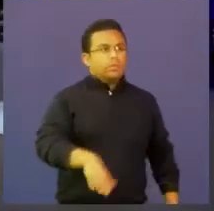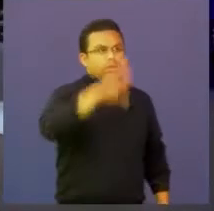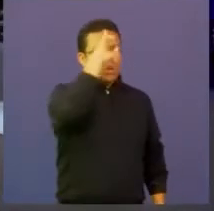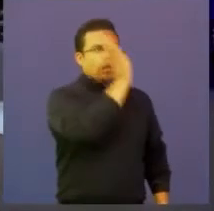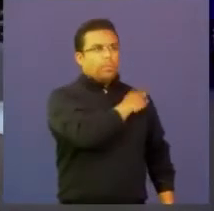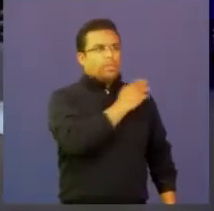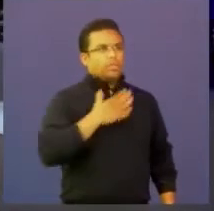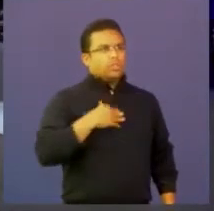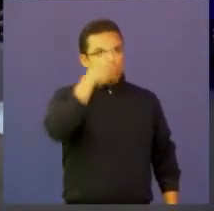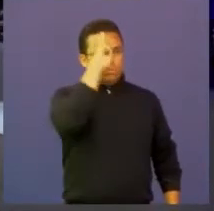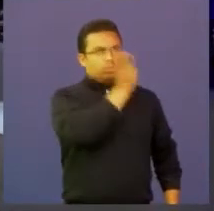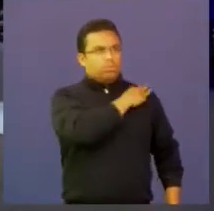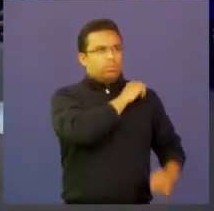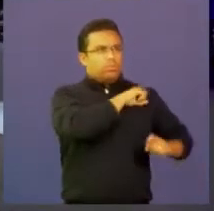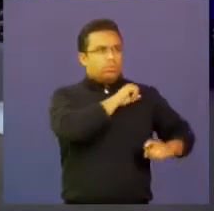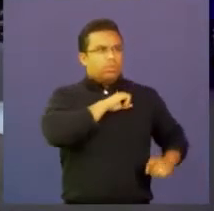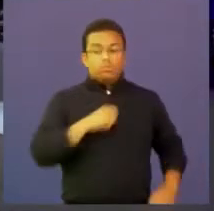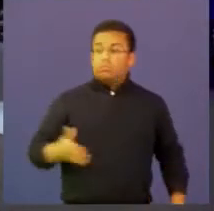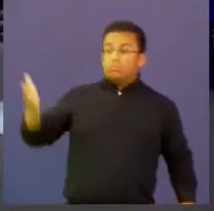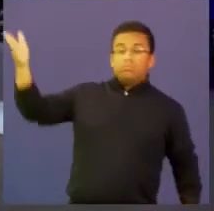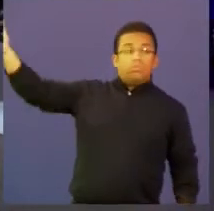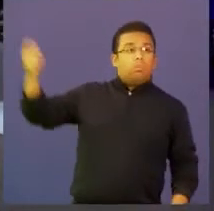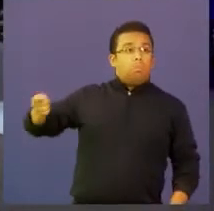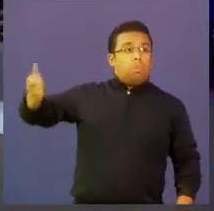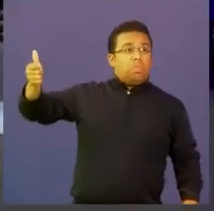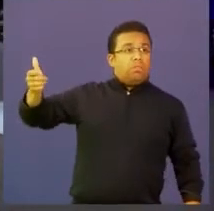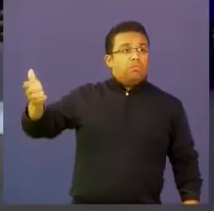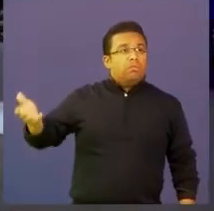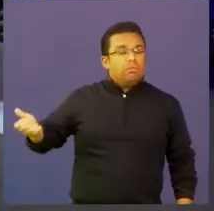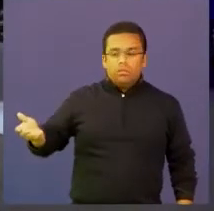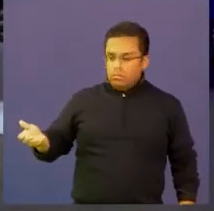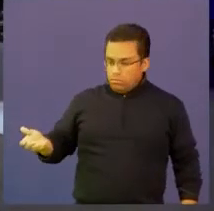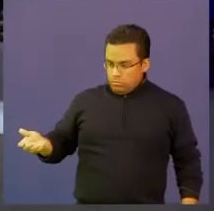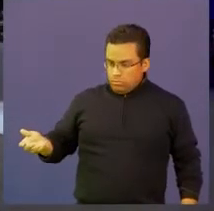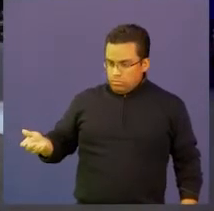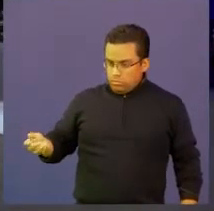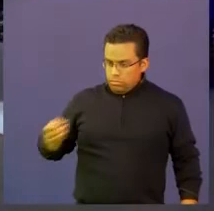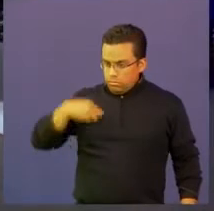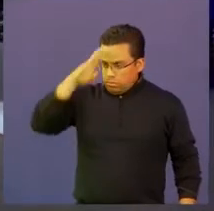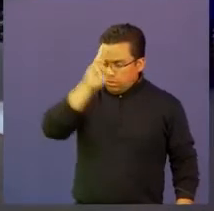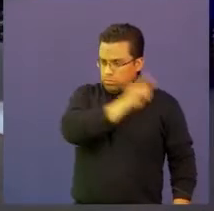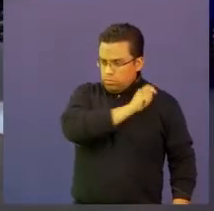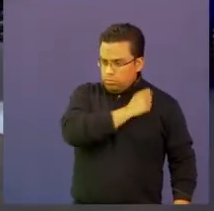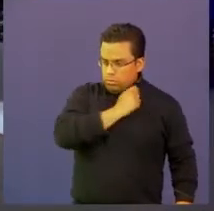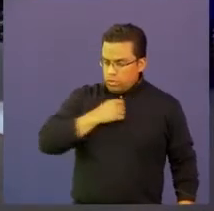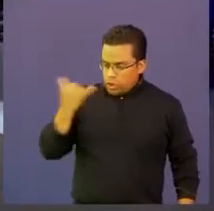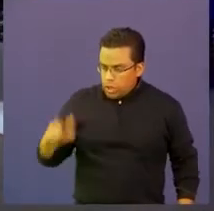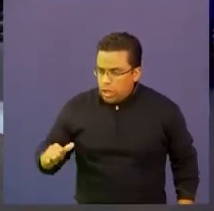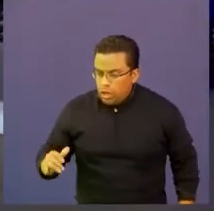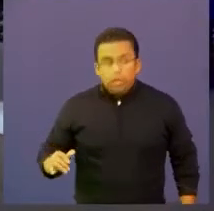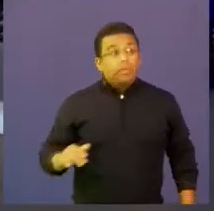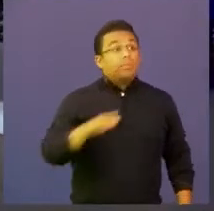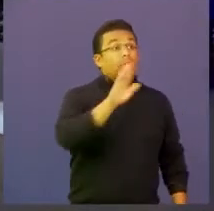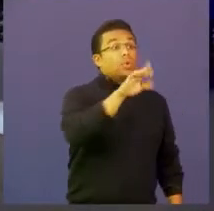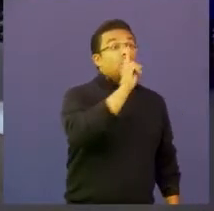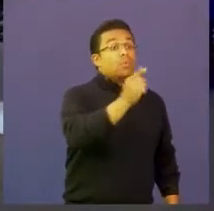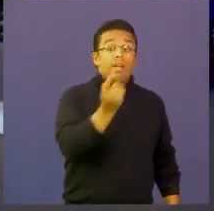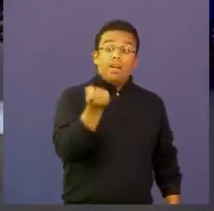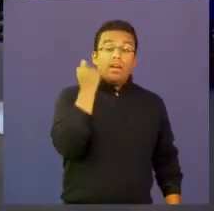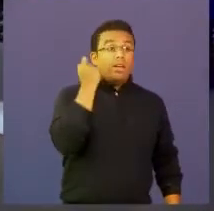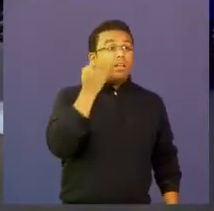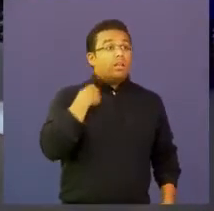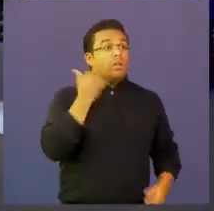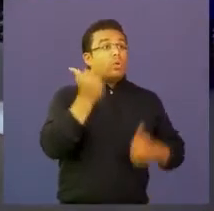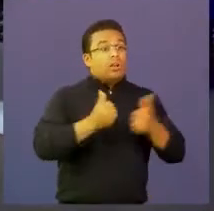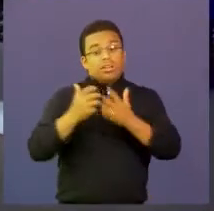soy teniente coronel y mi profe es apenas capitán pero como llegaste allá porque pasé la última misión en la cual utilicé el sistema Bambi